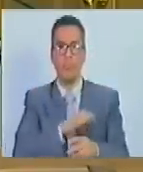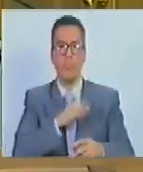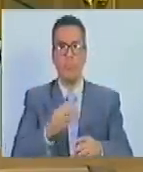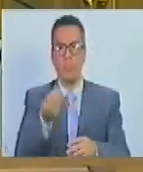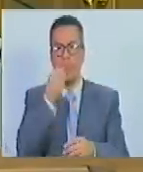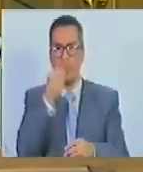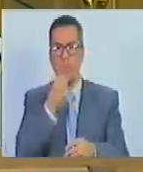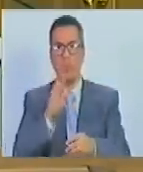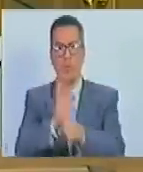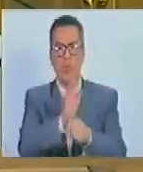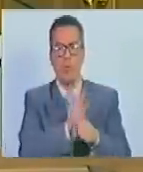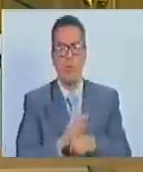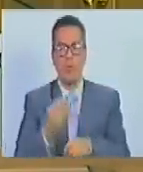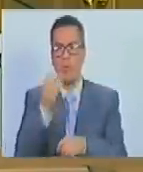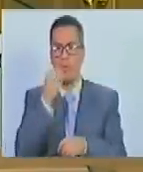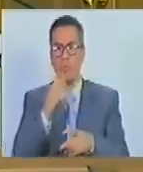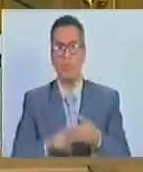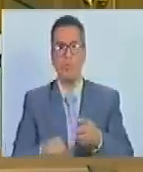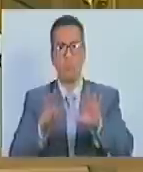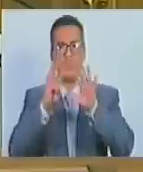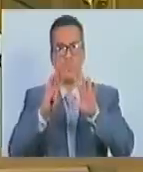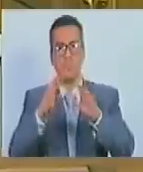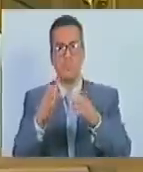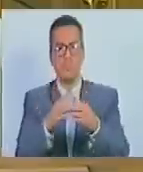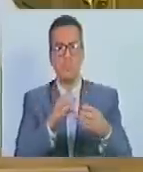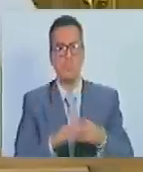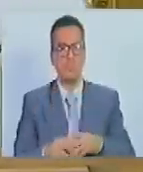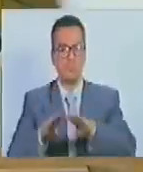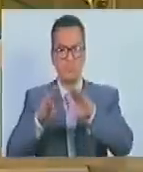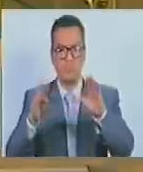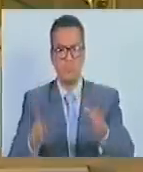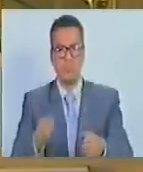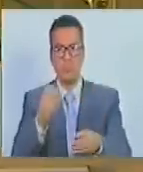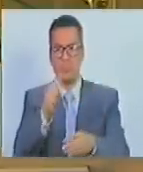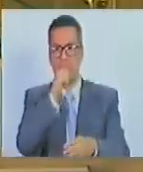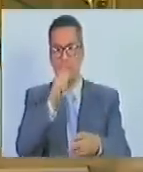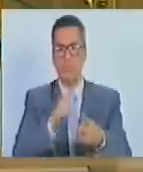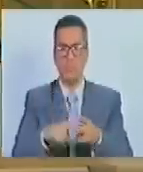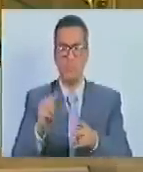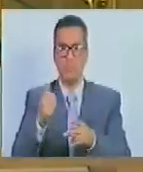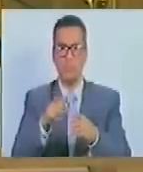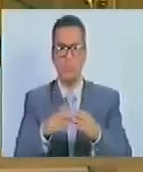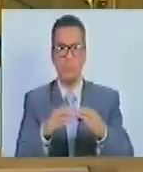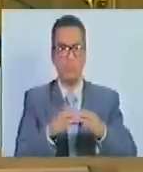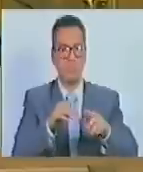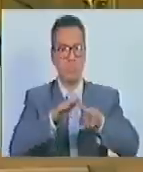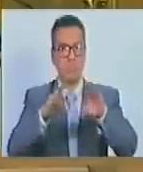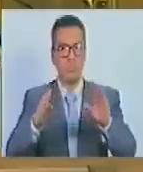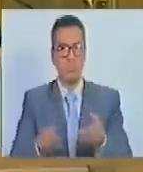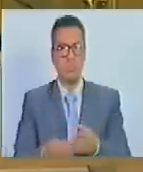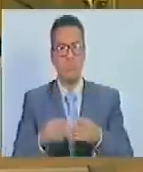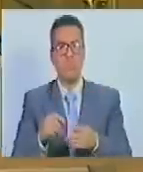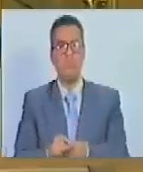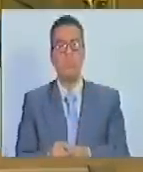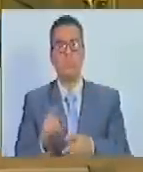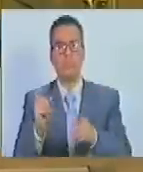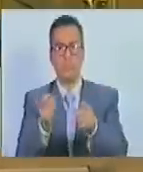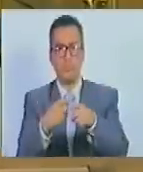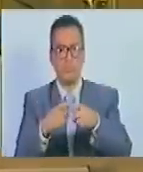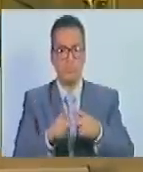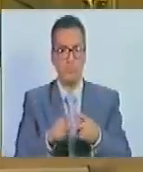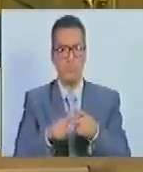Alimentación y Defensa del Consumidor, 9. Comité de Mesa Técnica de Agua, 10. Comité de Mesa Técnica de Energía y Gas,